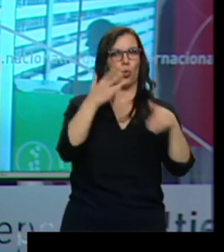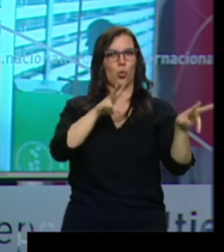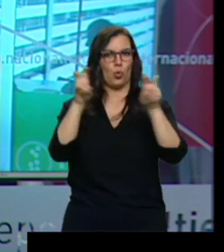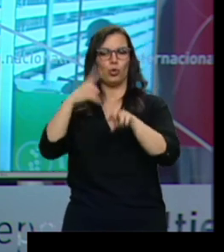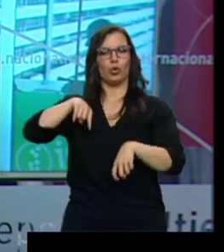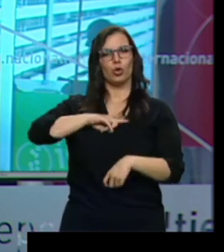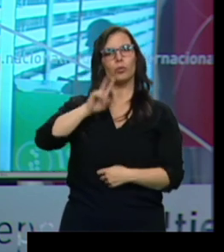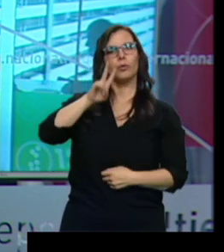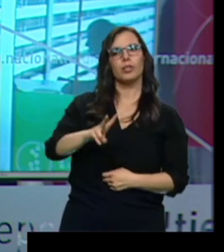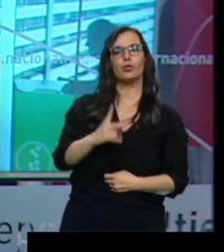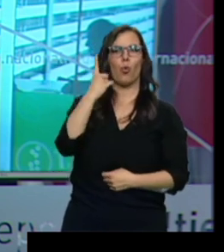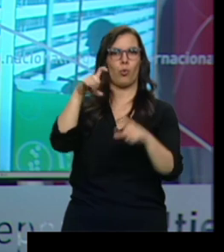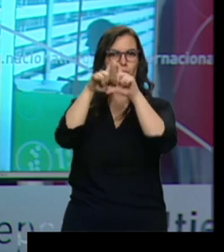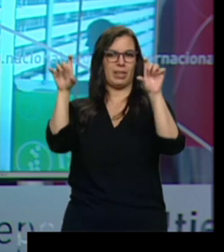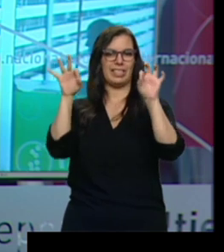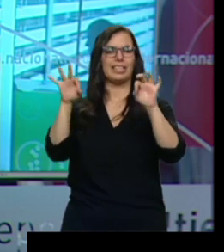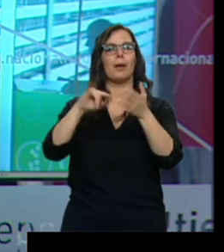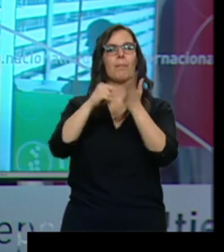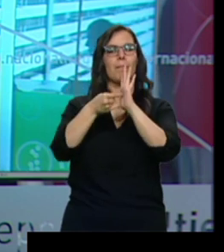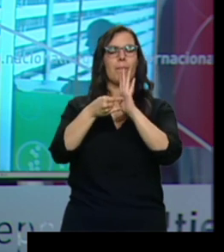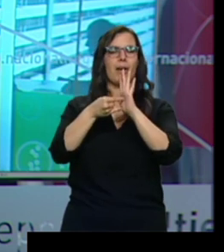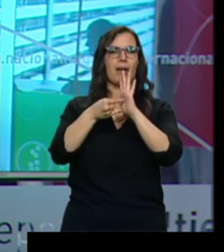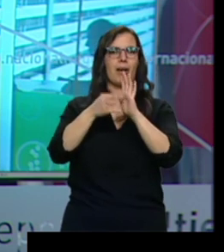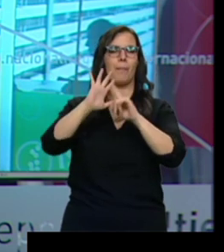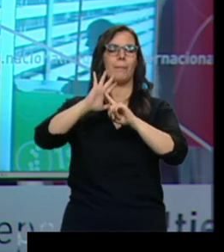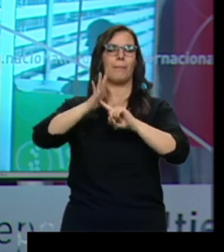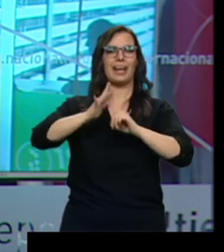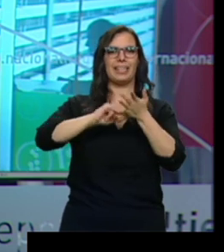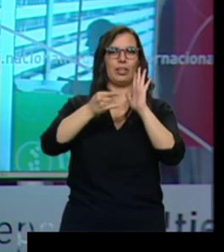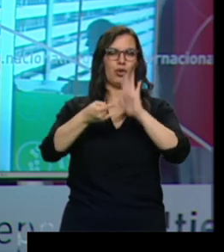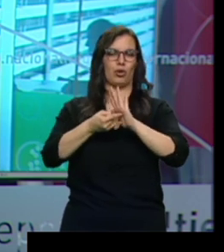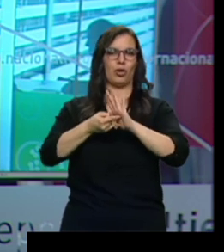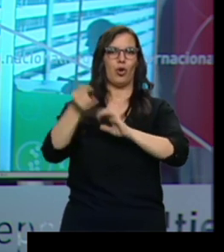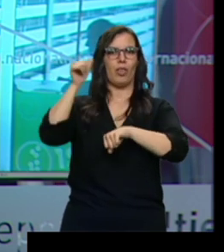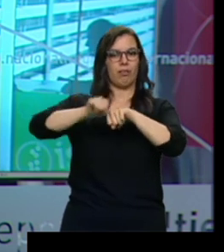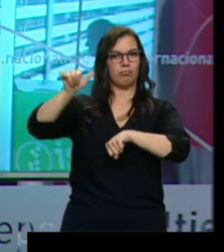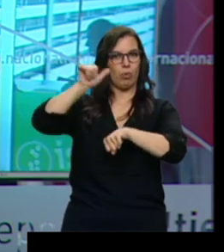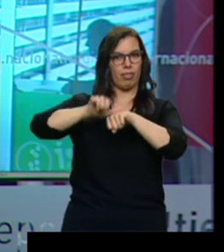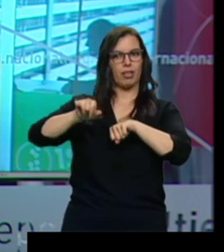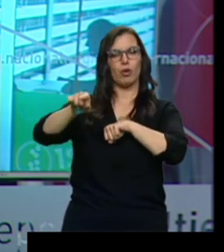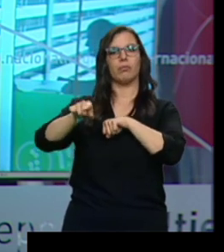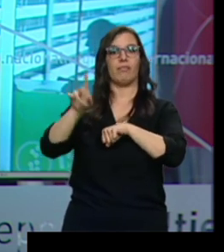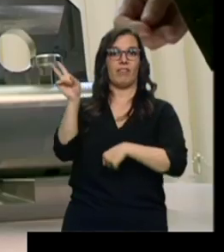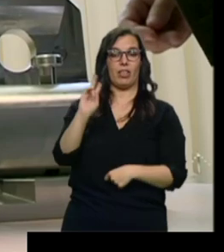el Parque Tecnológico de Boecillo, en Valladolid. Se dedica a verificar la calidad del acero antes de fabricar un producto.